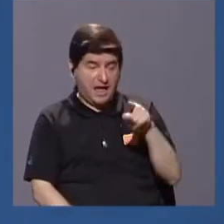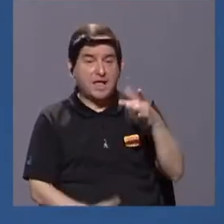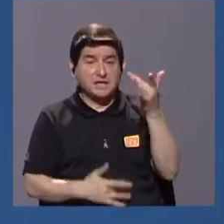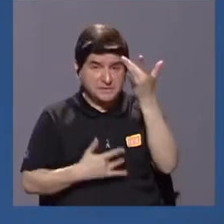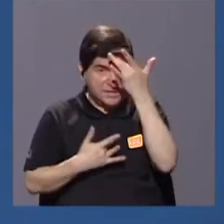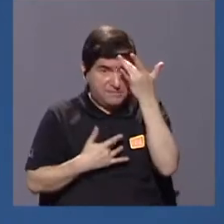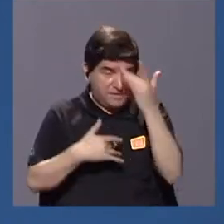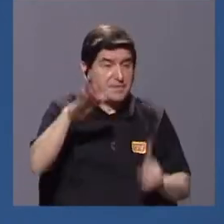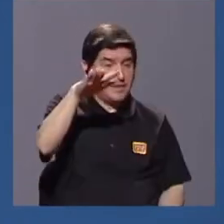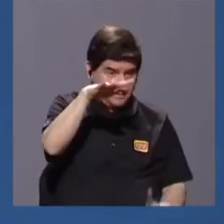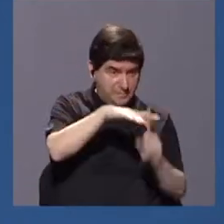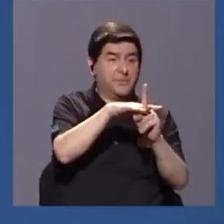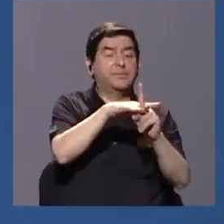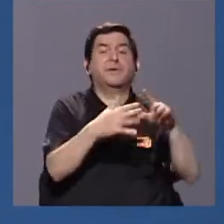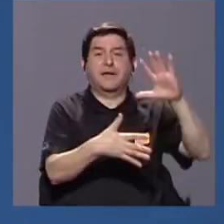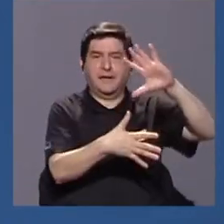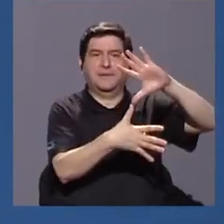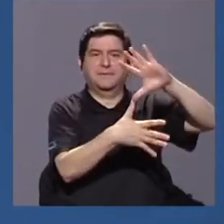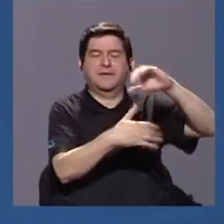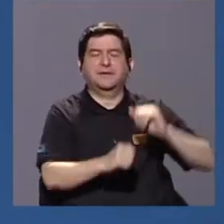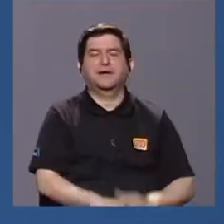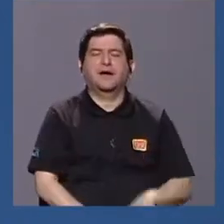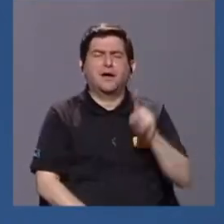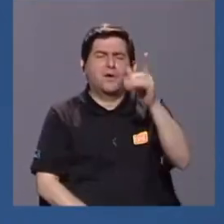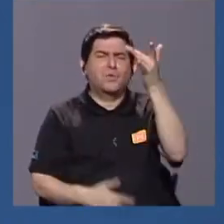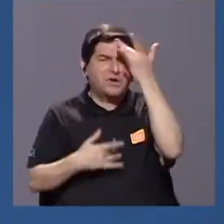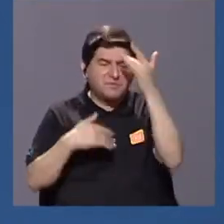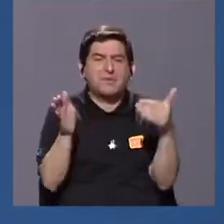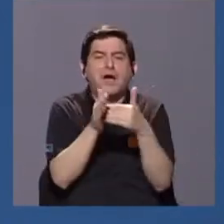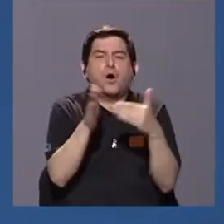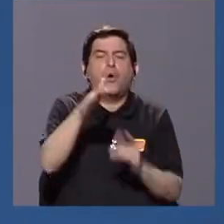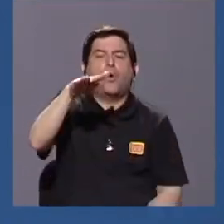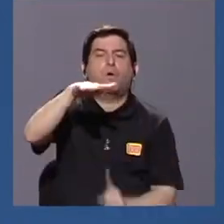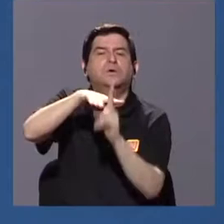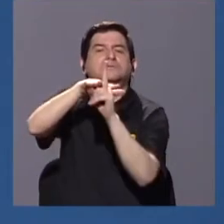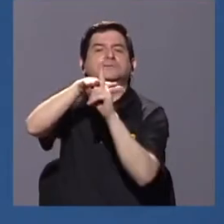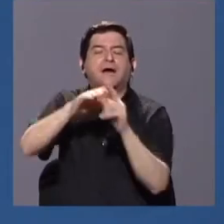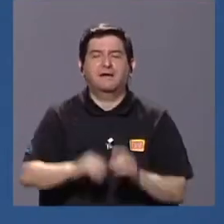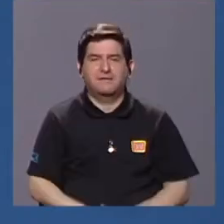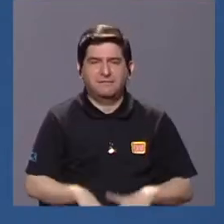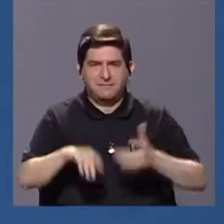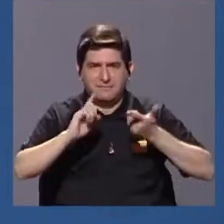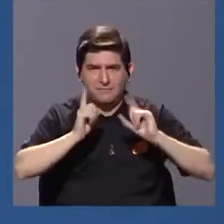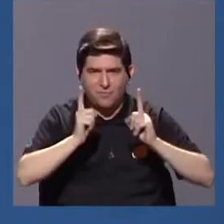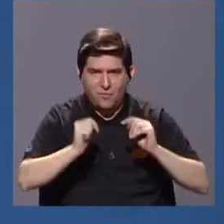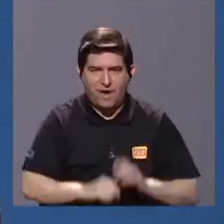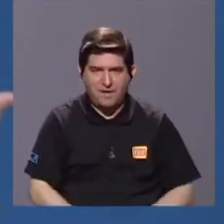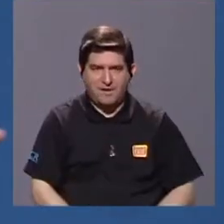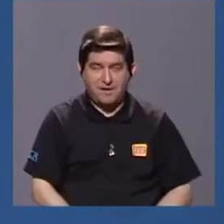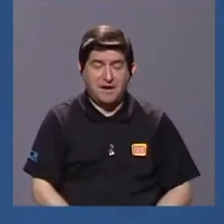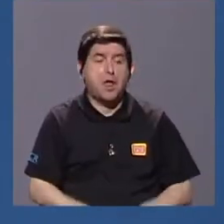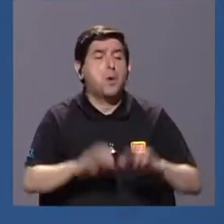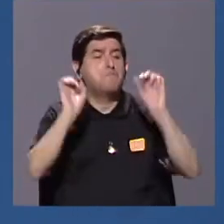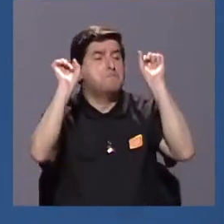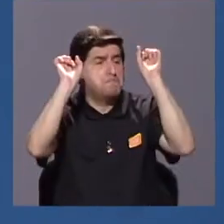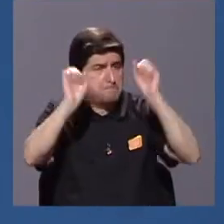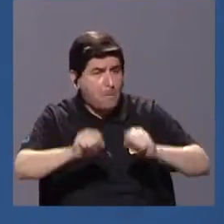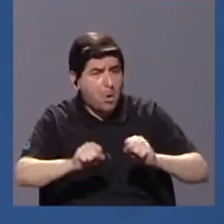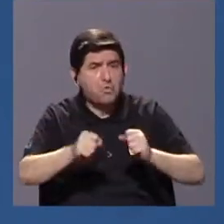enfermedad emergente para América. Una enfermedad reemergente es una enfermedad que se pudo